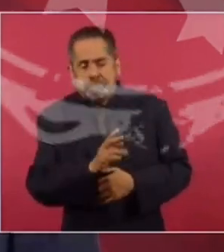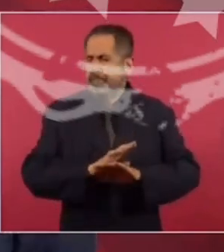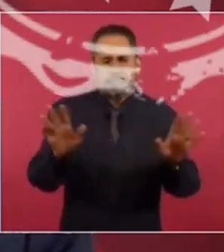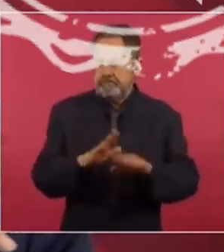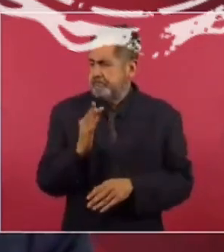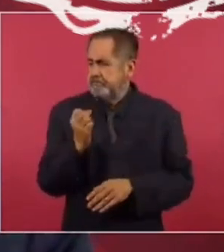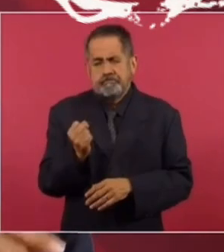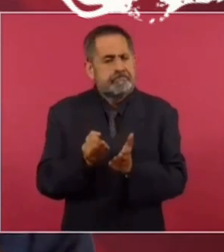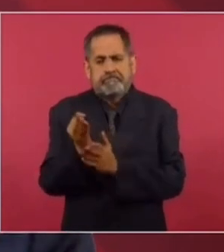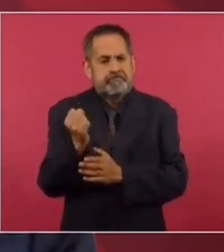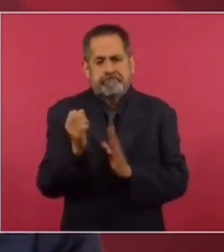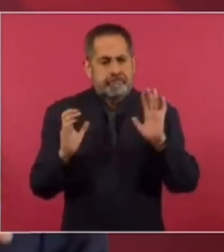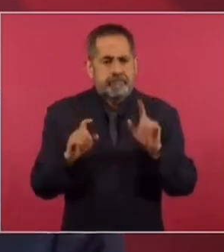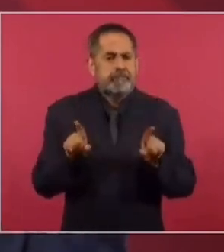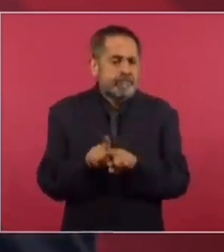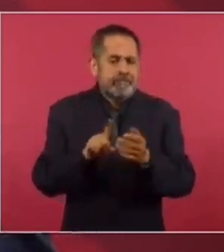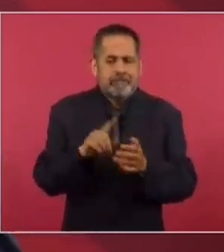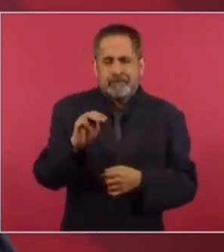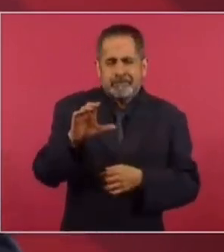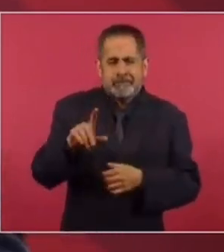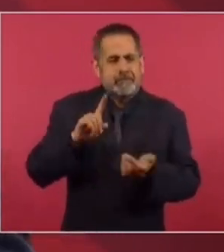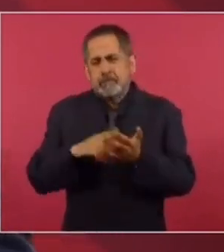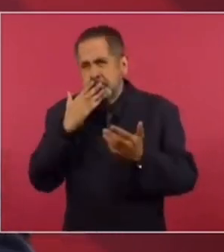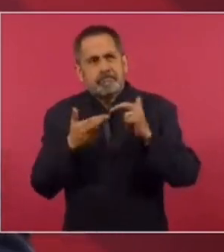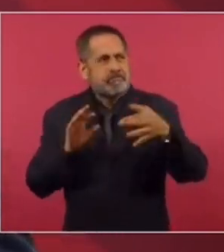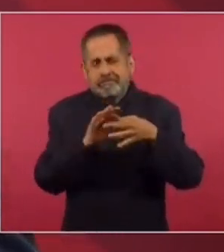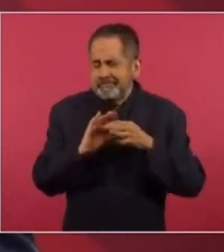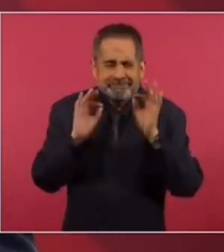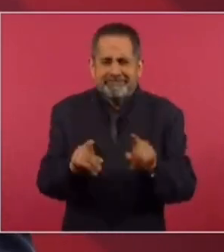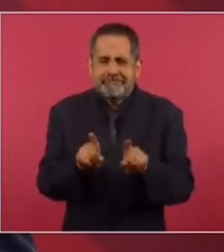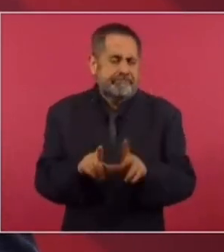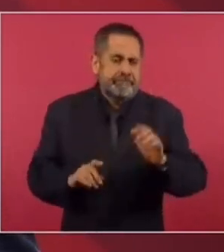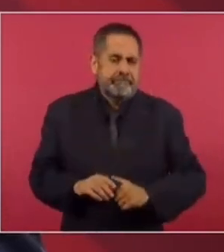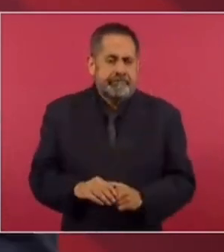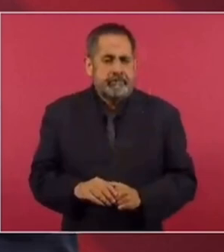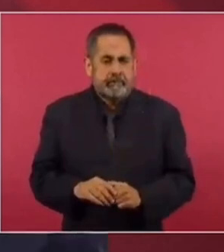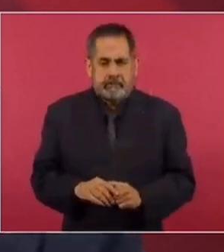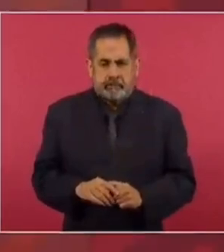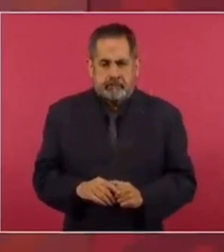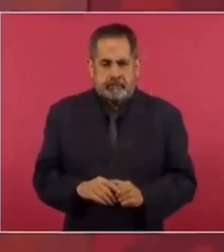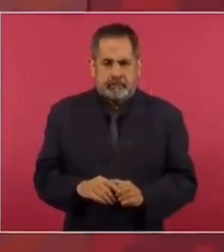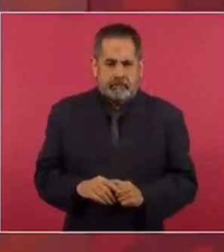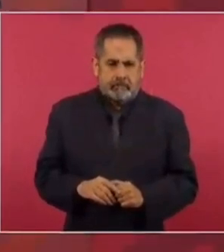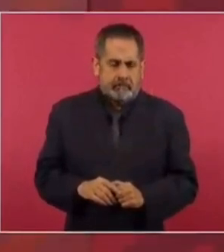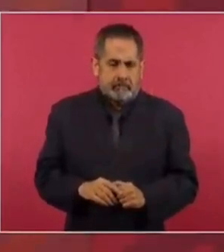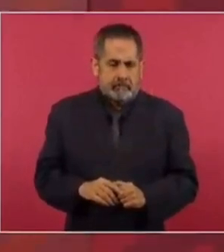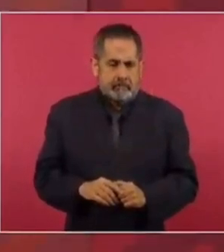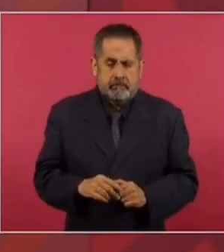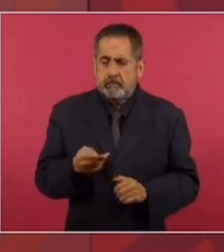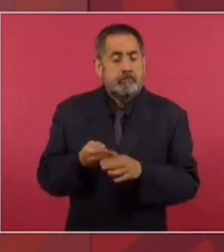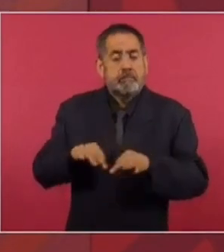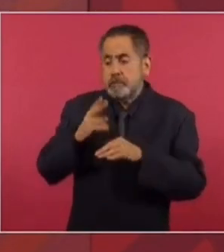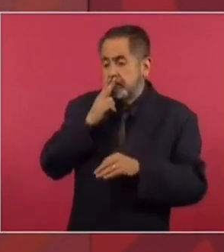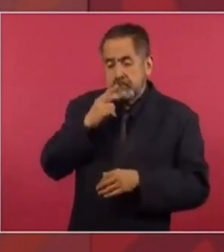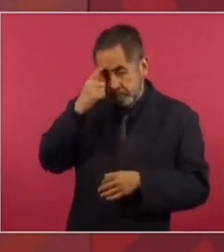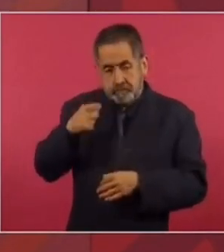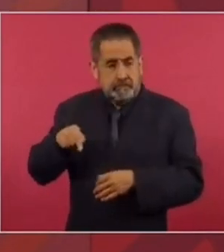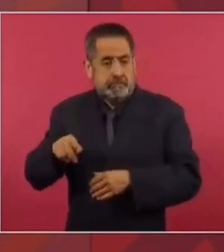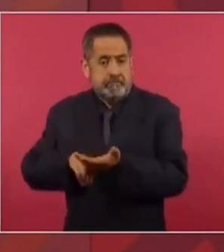Eso es lo mismo con lo del tratado, tenemos muy buena relación, nos importa mucho